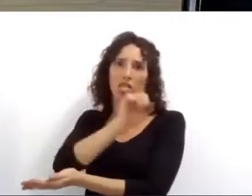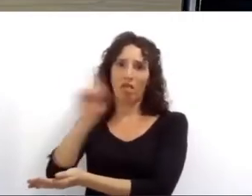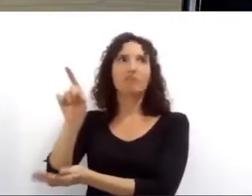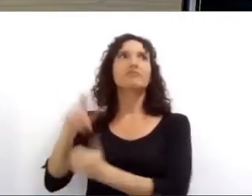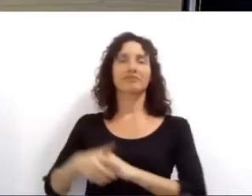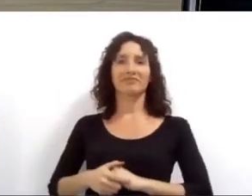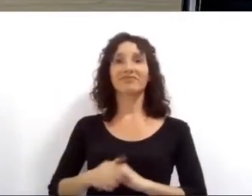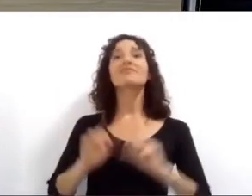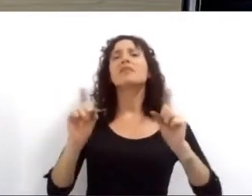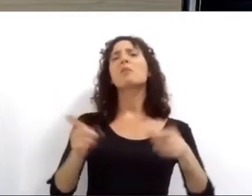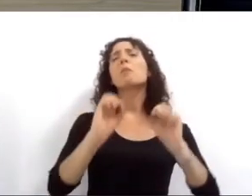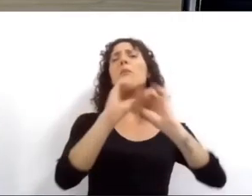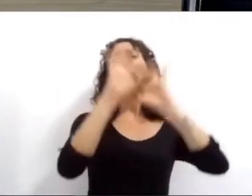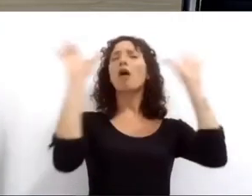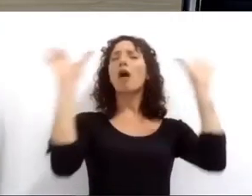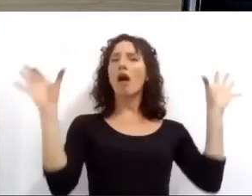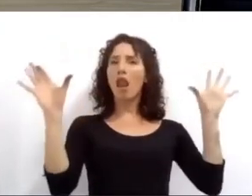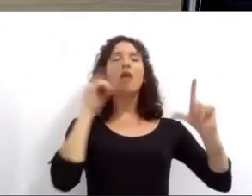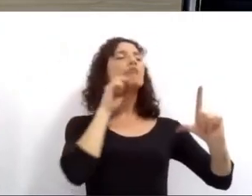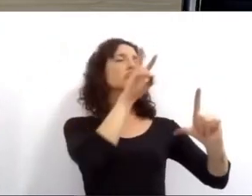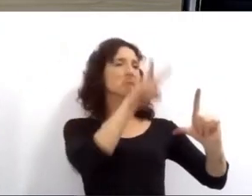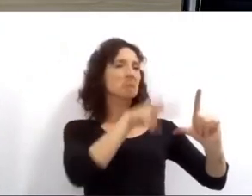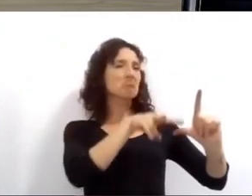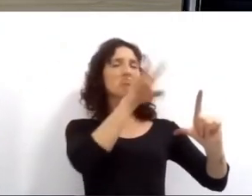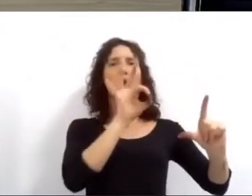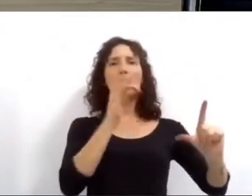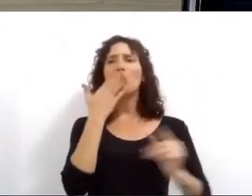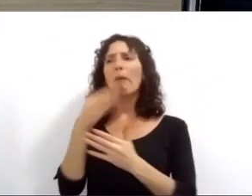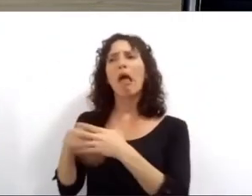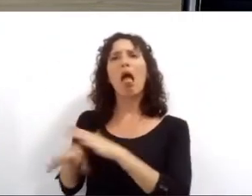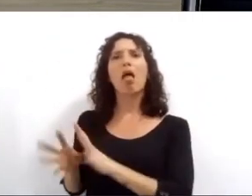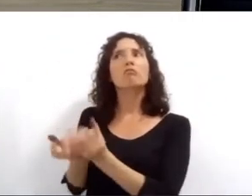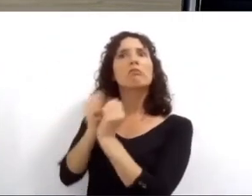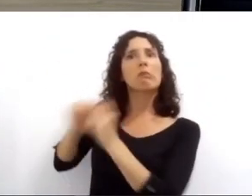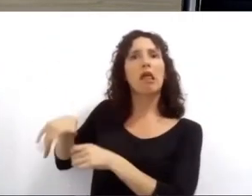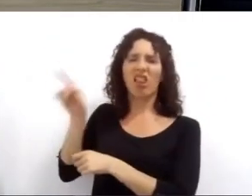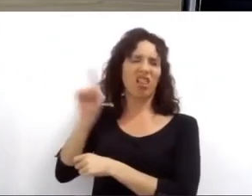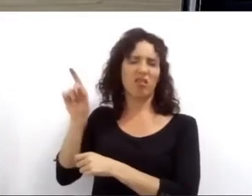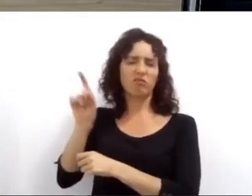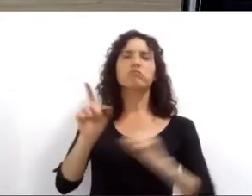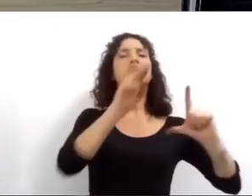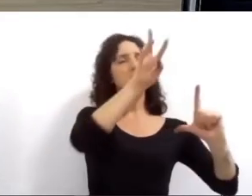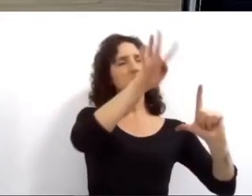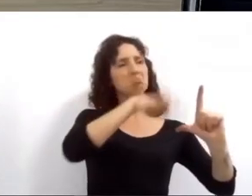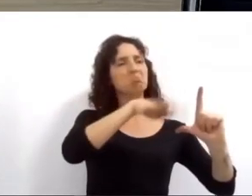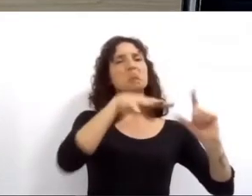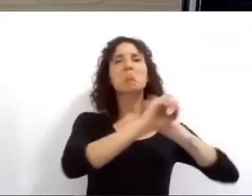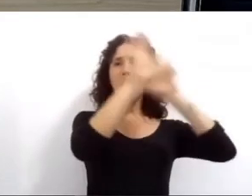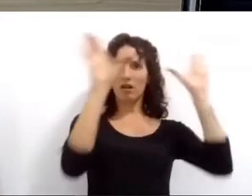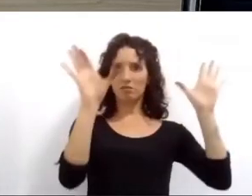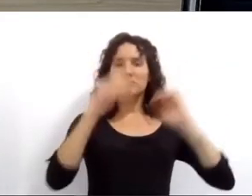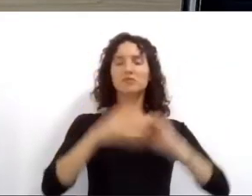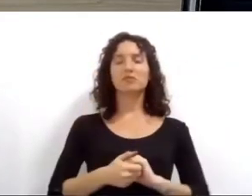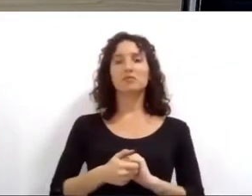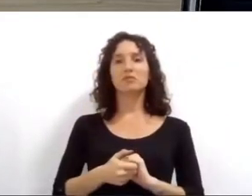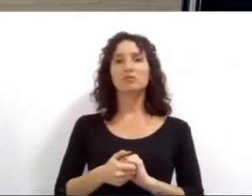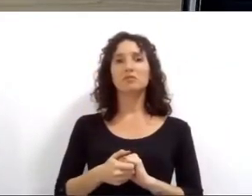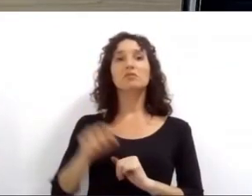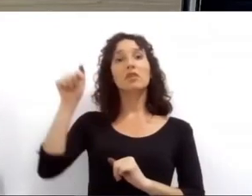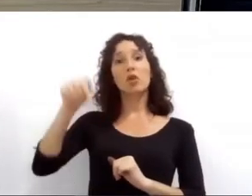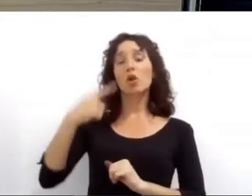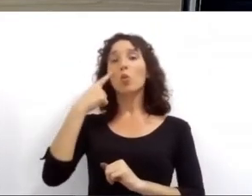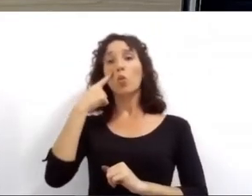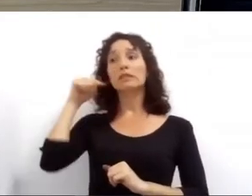transparencia y control nos encontramos trabajando en un profundo proceso de transformación digital del municipio vamos a